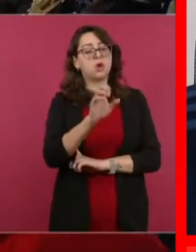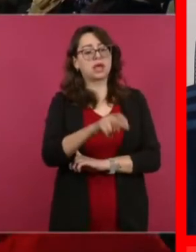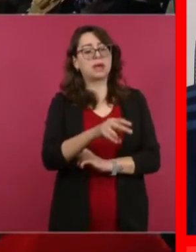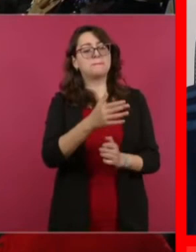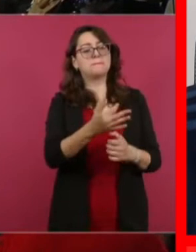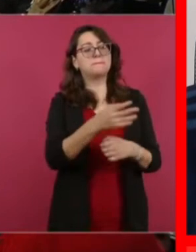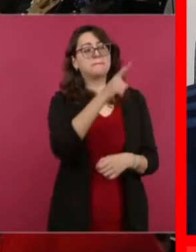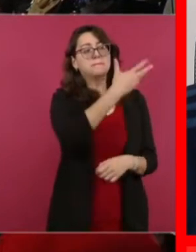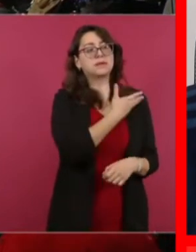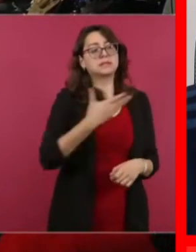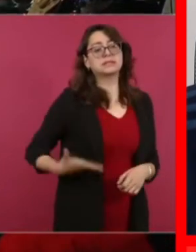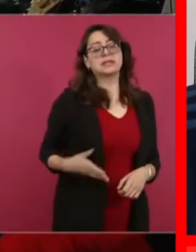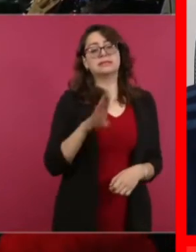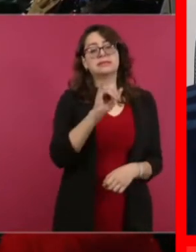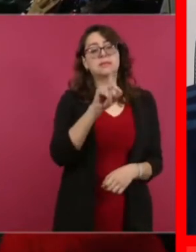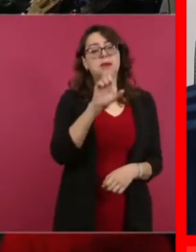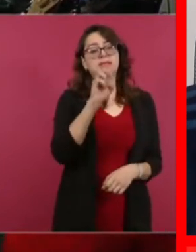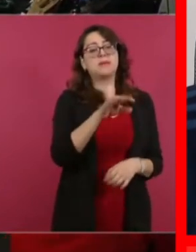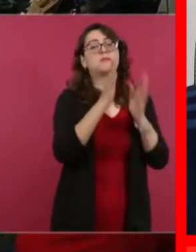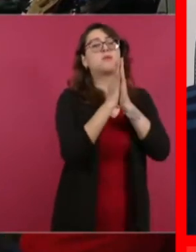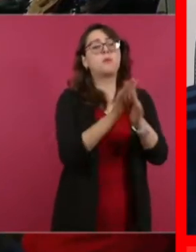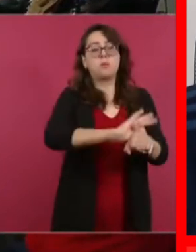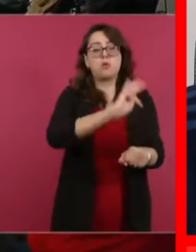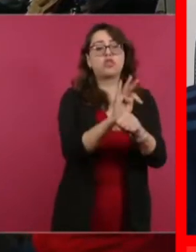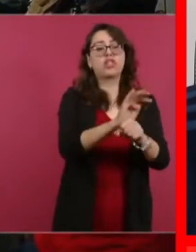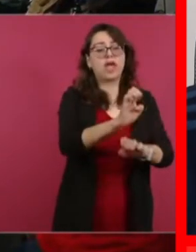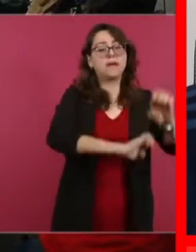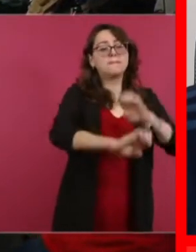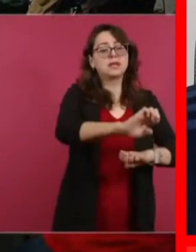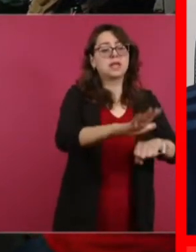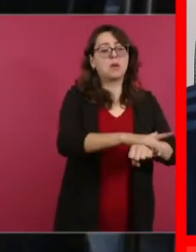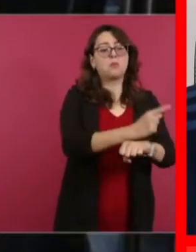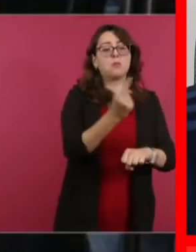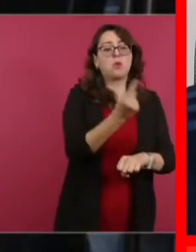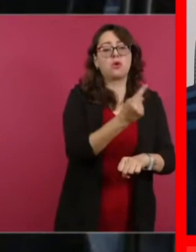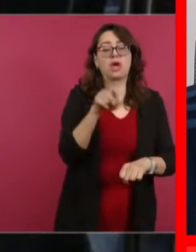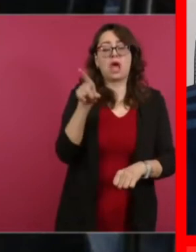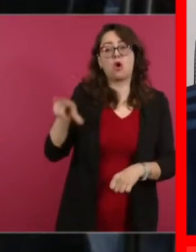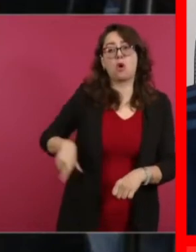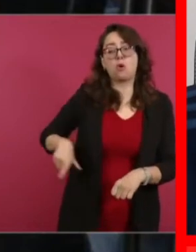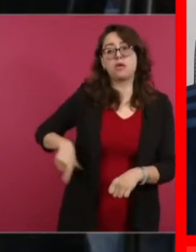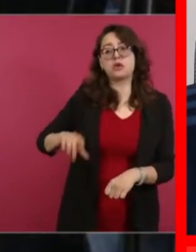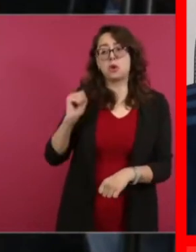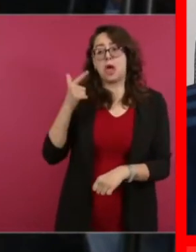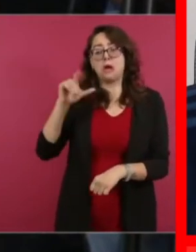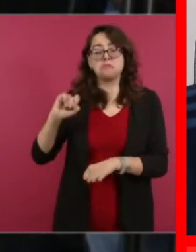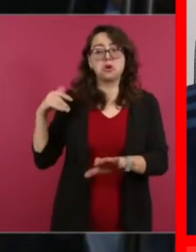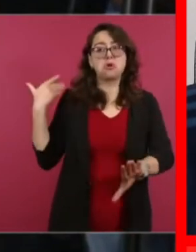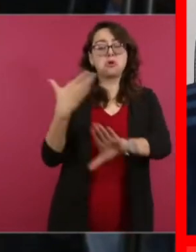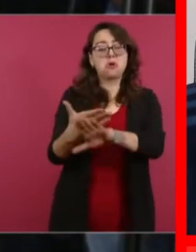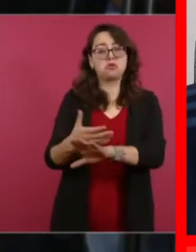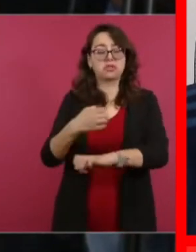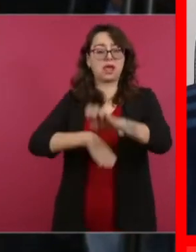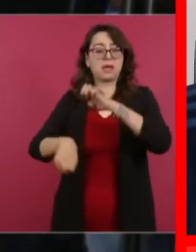de esto no están hablando la oposición y mucho menos los ambientalistas, no están tampoco